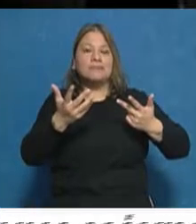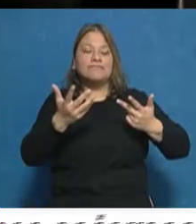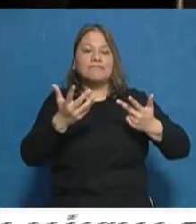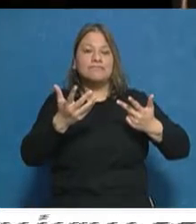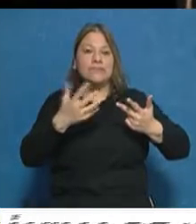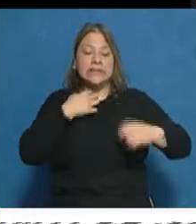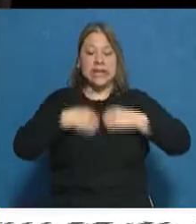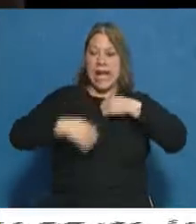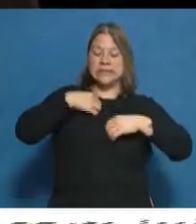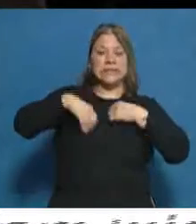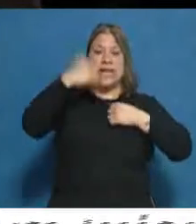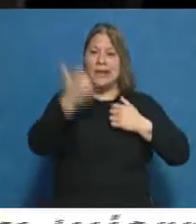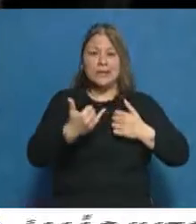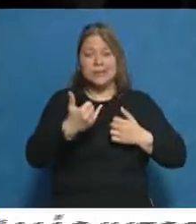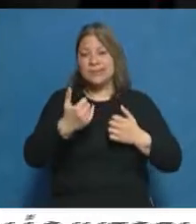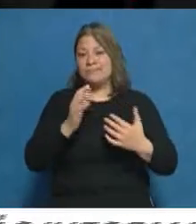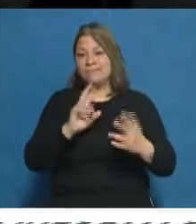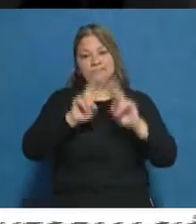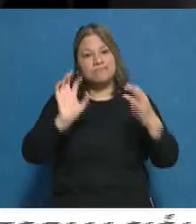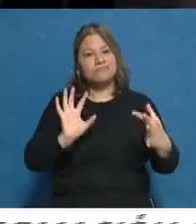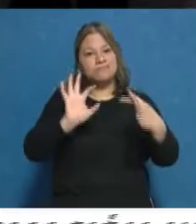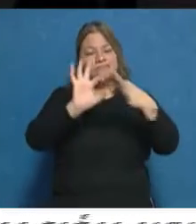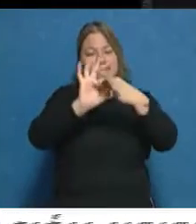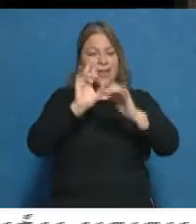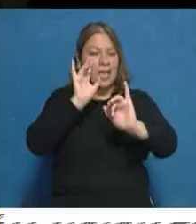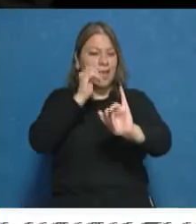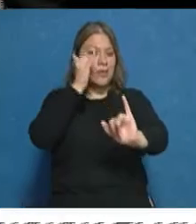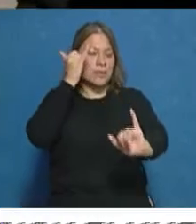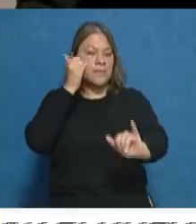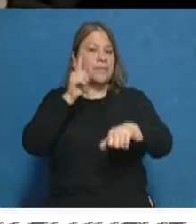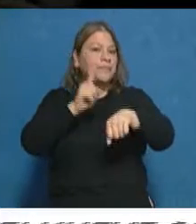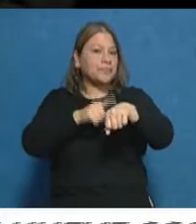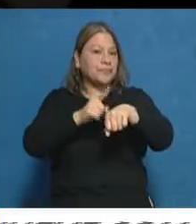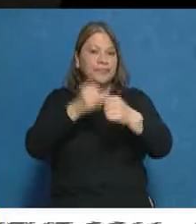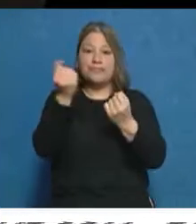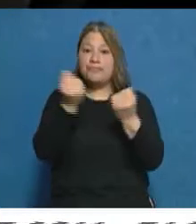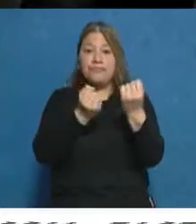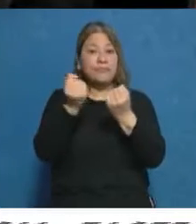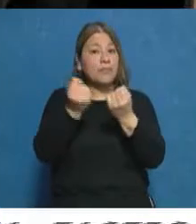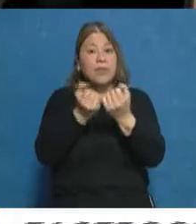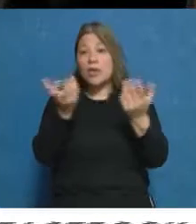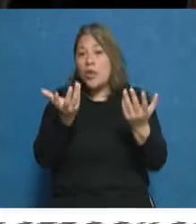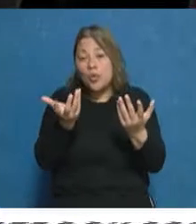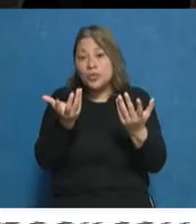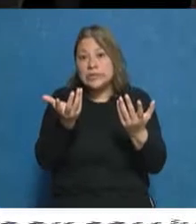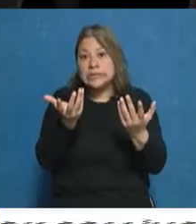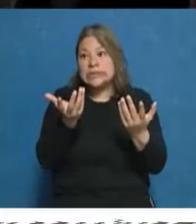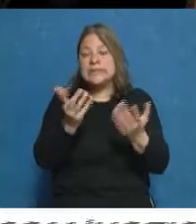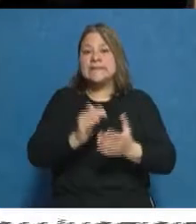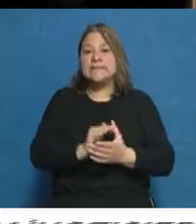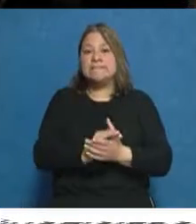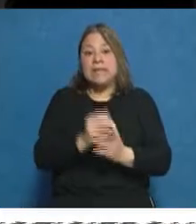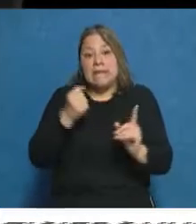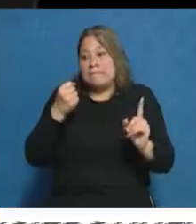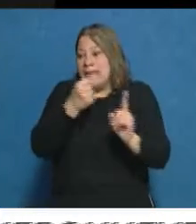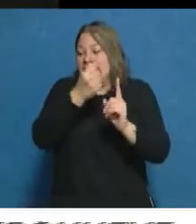de ansiedad. Son todas cuestiones que después se ven reflejadas a la hora de conducir y que terminan siendo, por así decirlo, una especie de